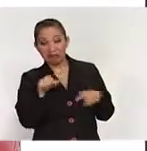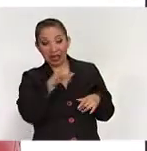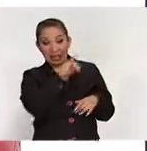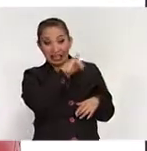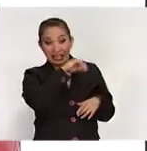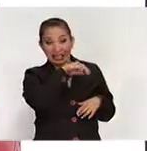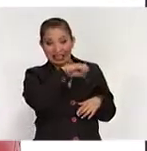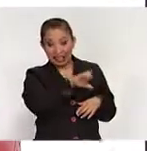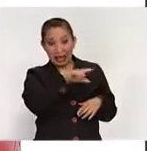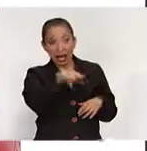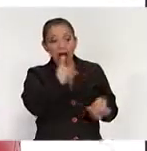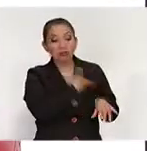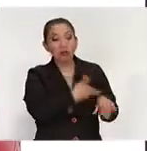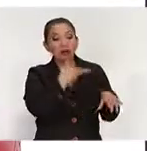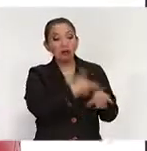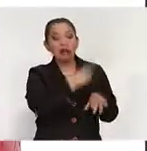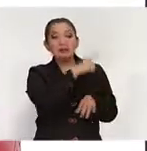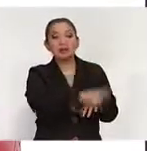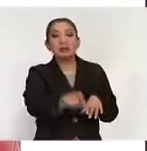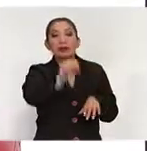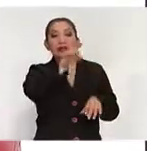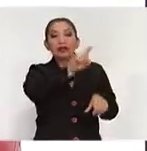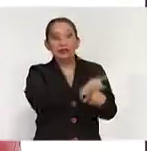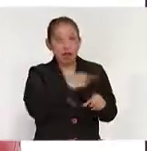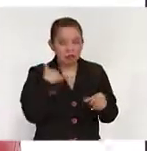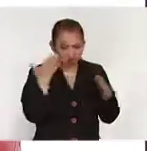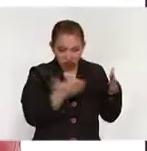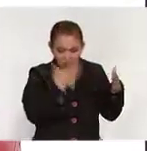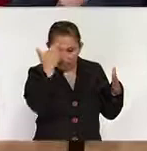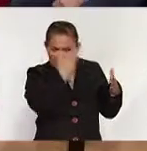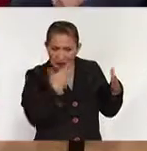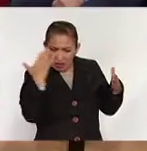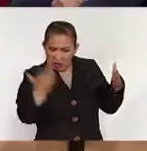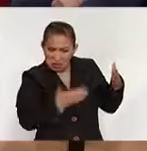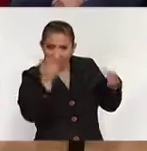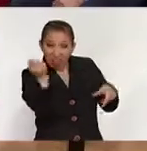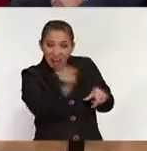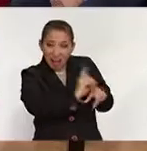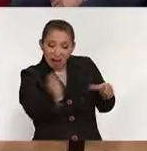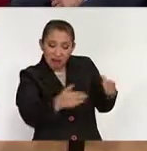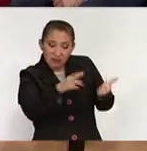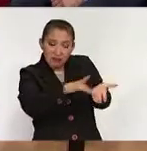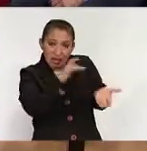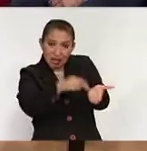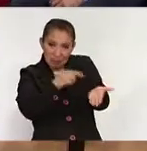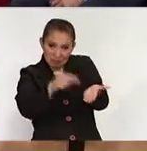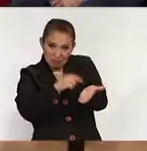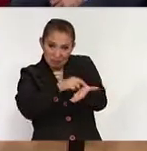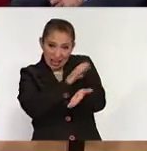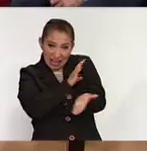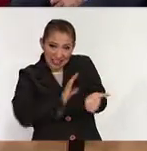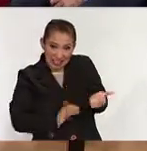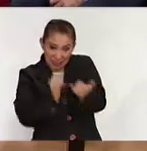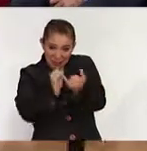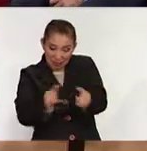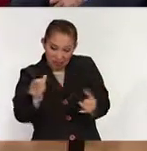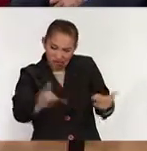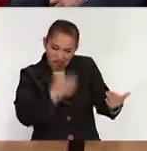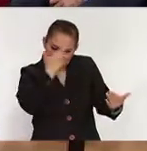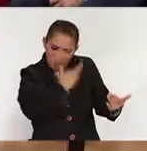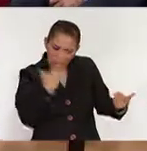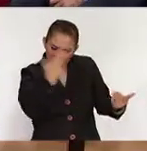Instituto Nacional Electoral llevó un proceso de 120 días de revisión día a día de las firmas de apoyo de las candidaturas independientes.